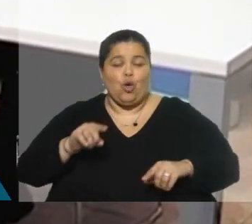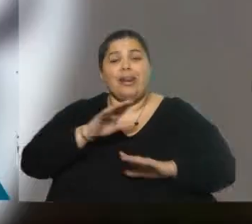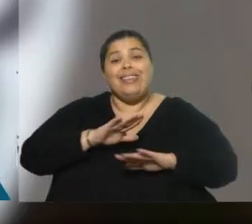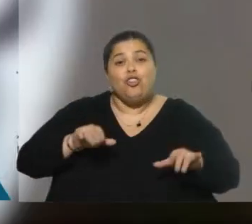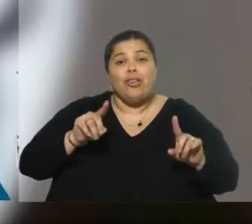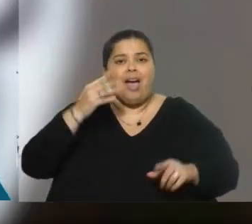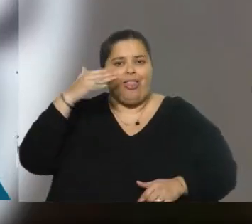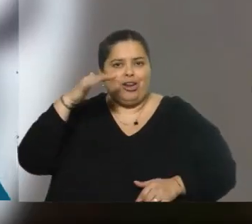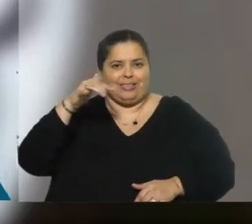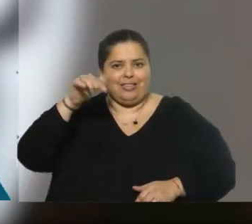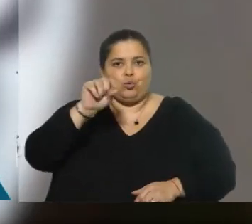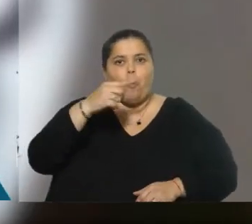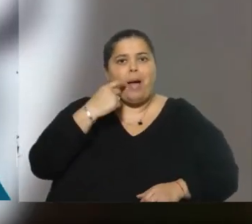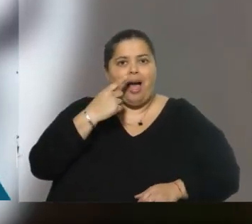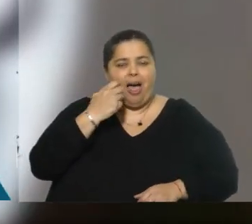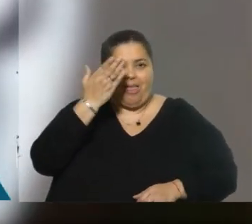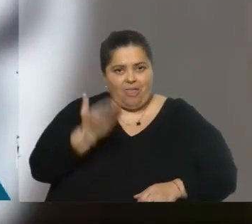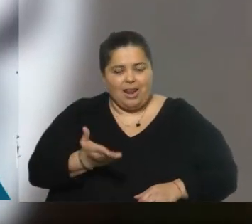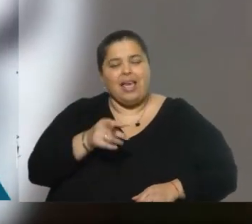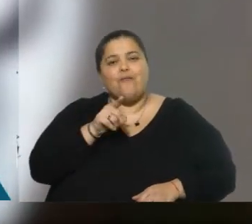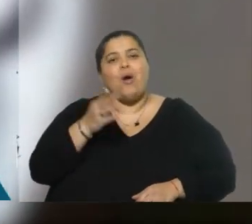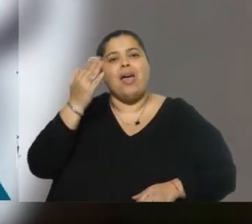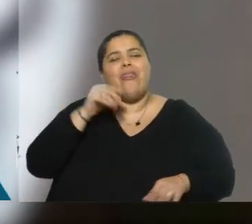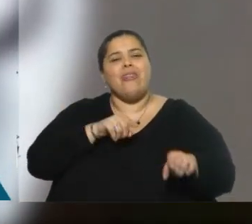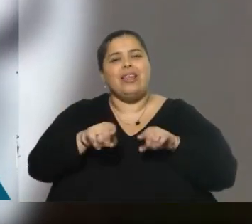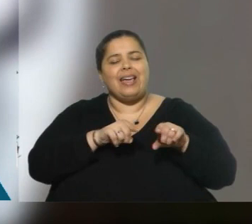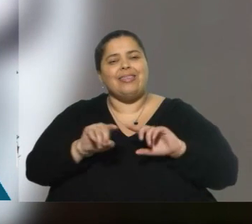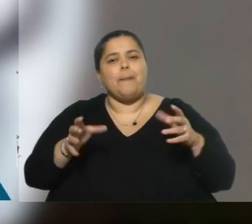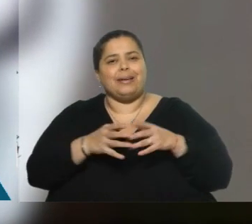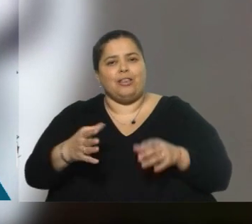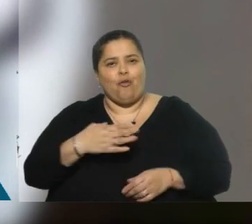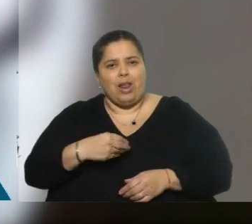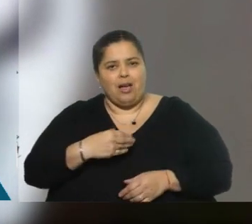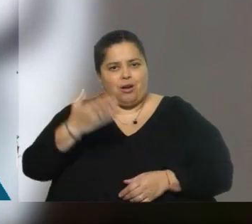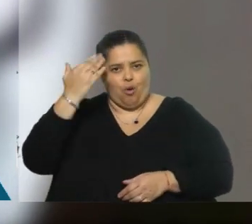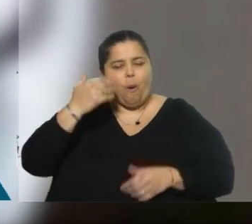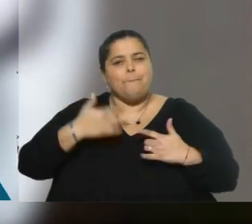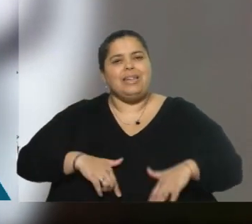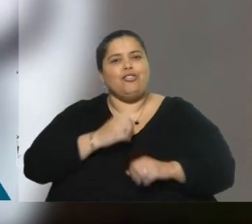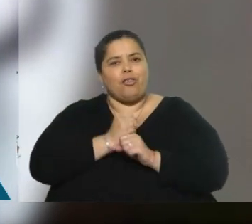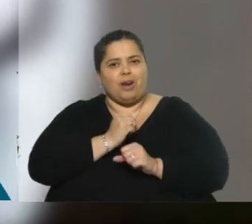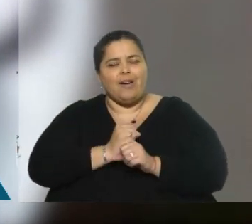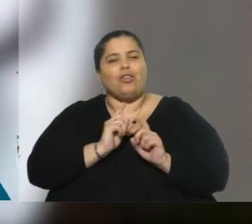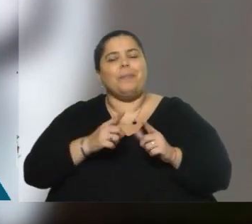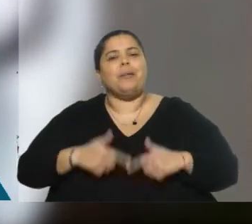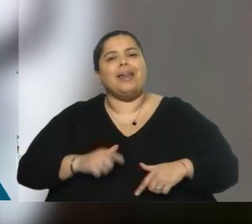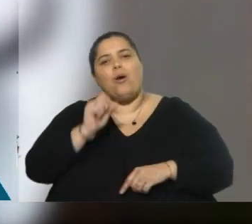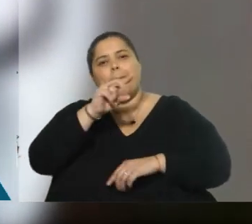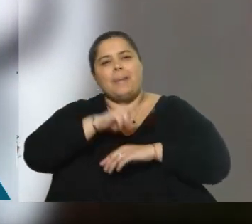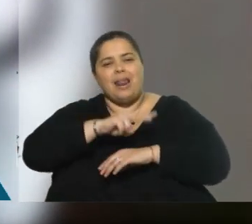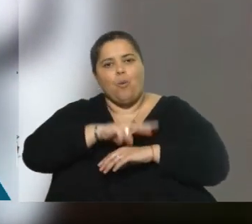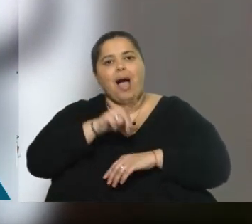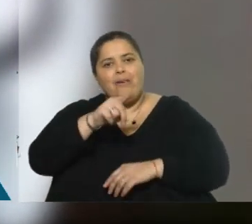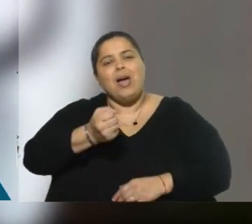de Uruguay. Su padre, Carlos Eduardo Abdala, fue dirigente del Partido Nacional, ministro de Trabajo y embajador en Paraguay, donde fue